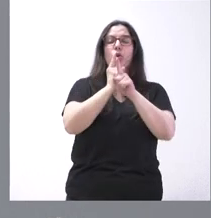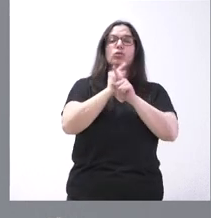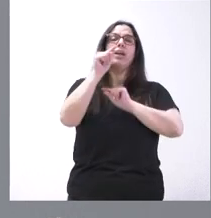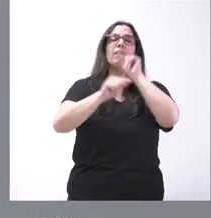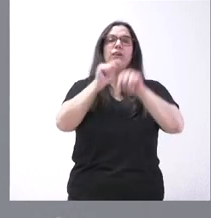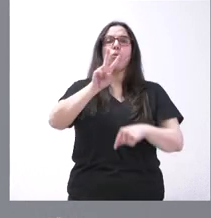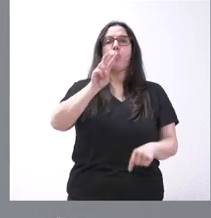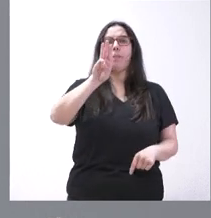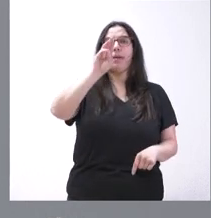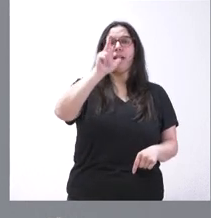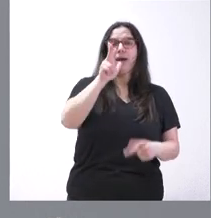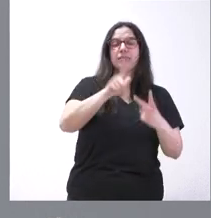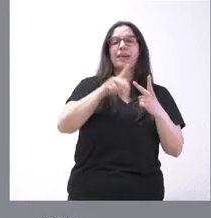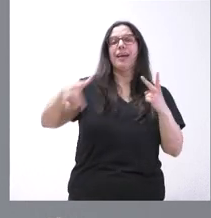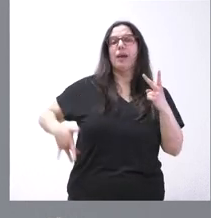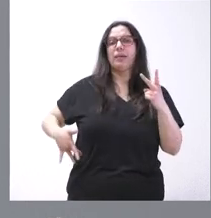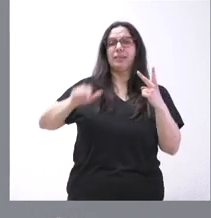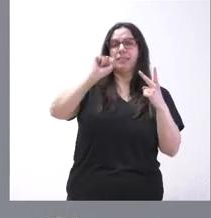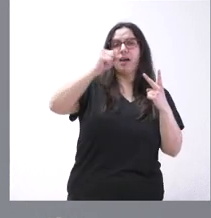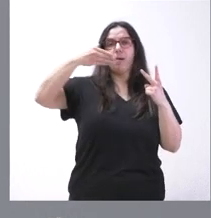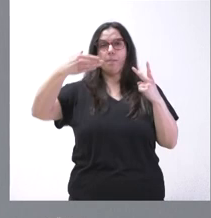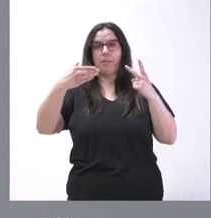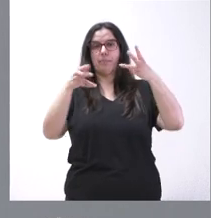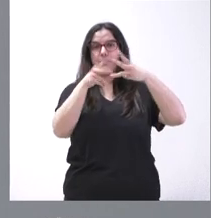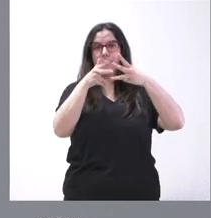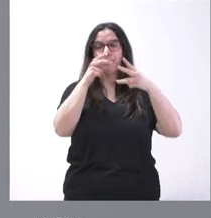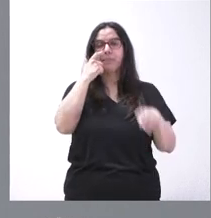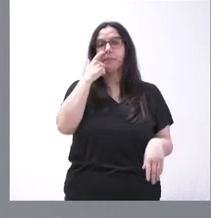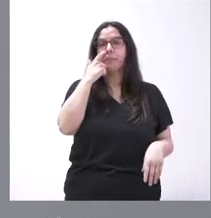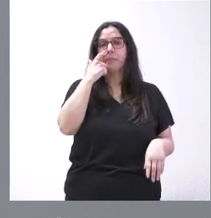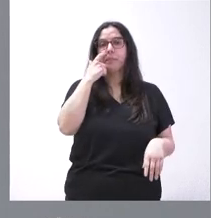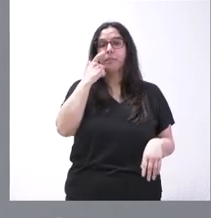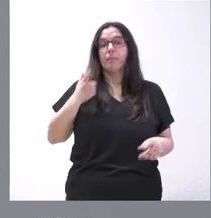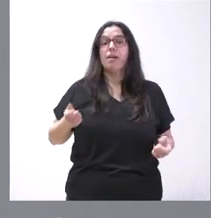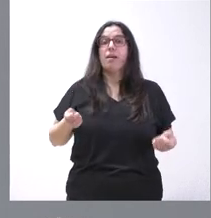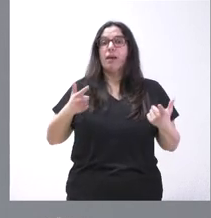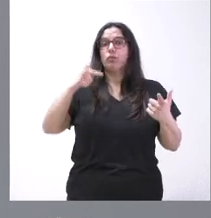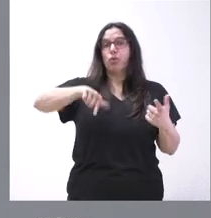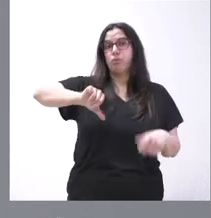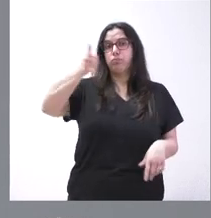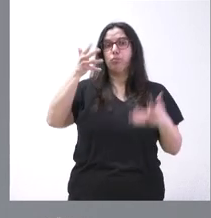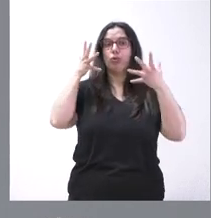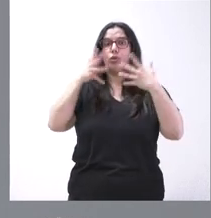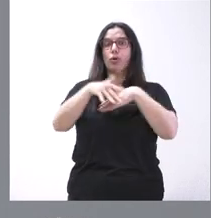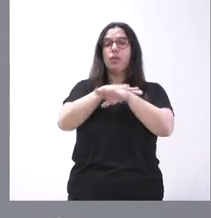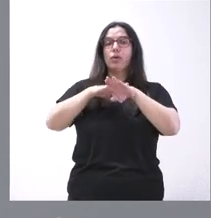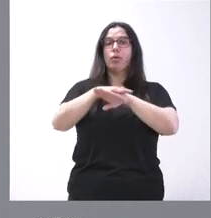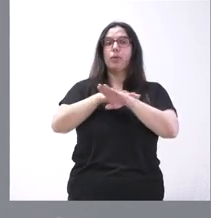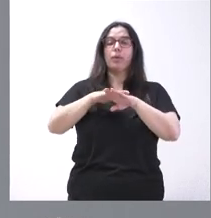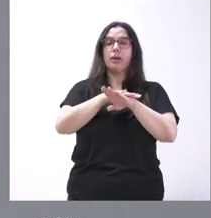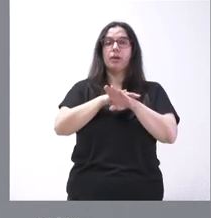humano y la hepatitis A y B. El gasto que se ha aprobado hoy en el Consejo de Gobierno prácticamente